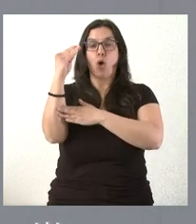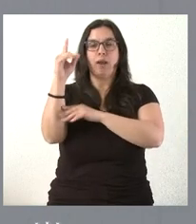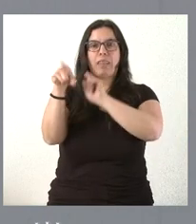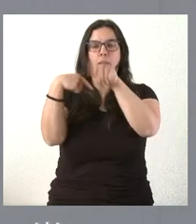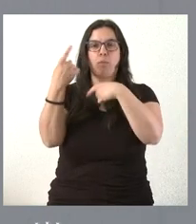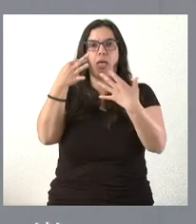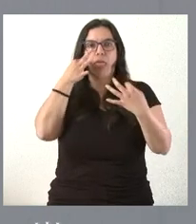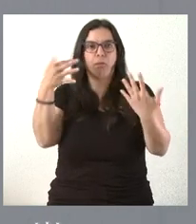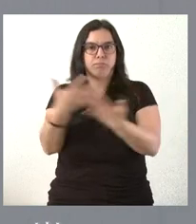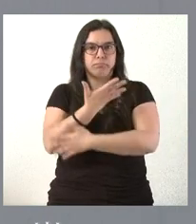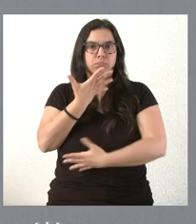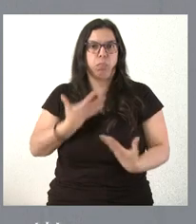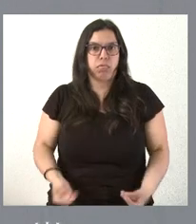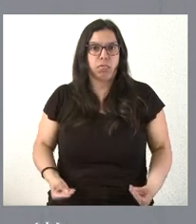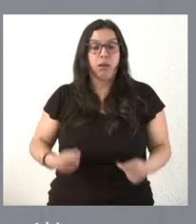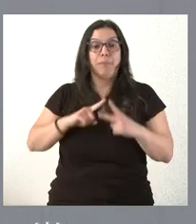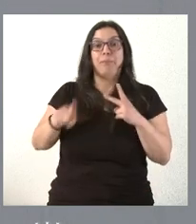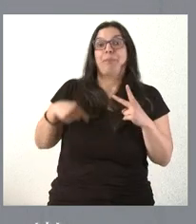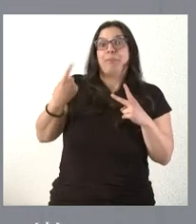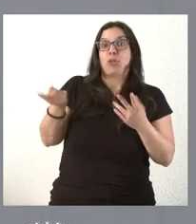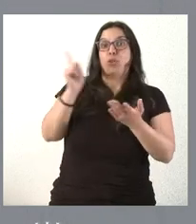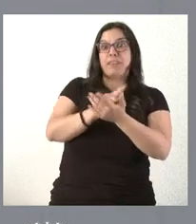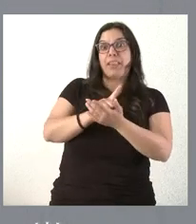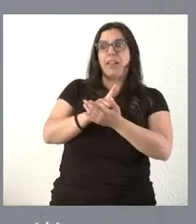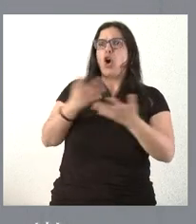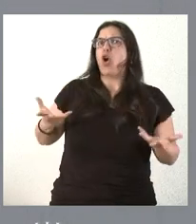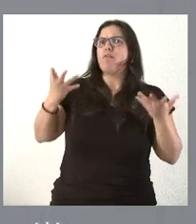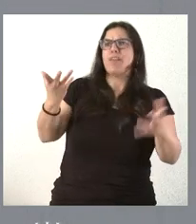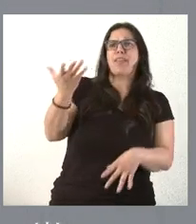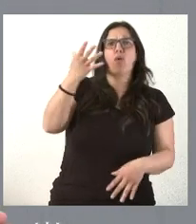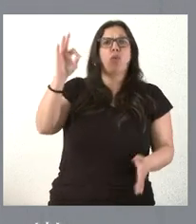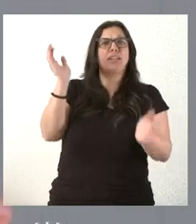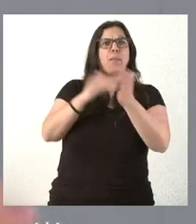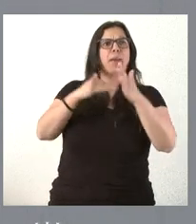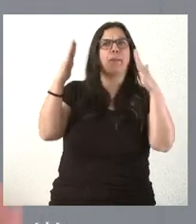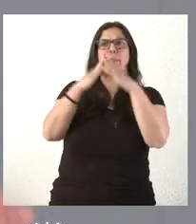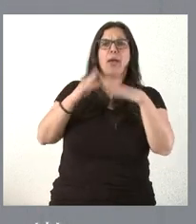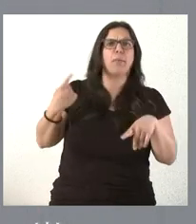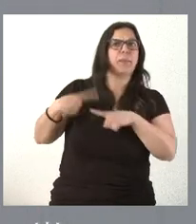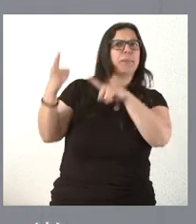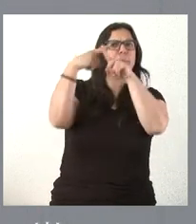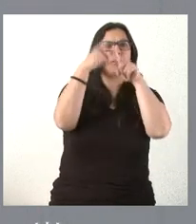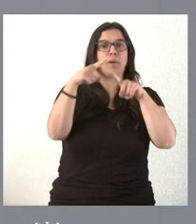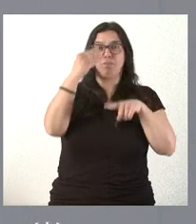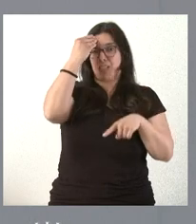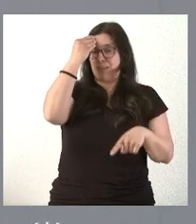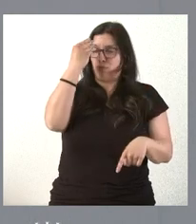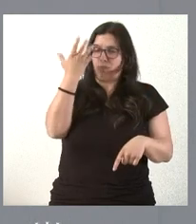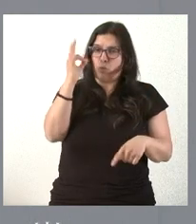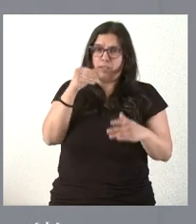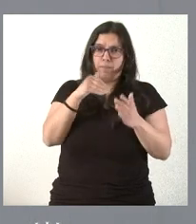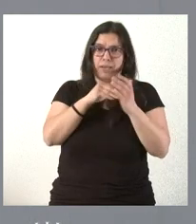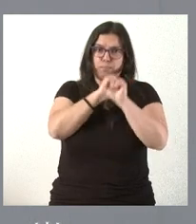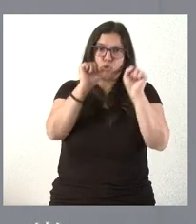decepción. Y ahora se genera una expectativa en torno a 50.000 viviendas. Y nosotros nos tememos que no se va a llegar a las 50.000